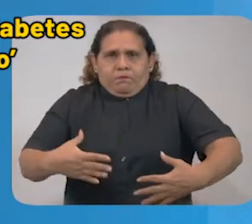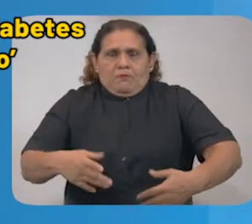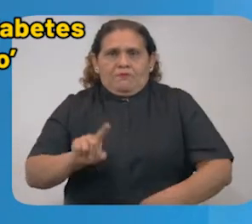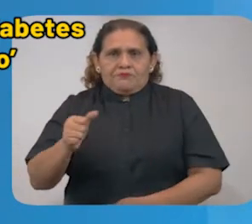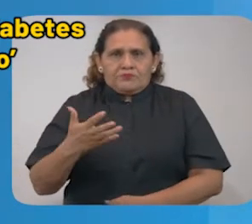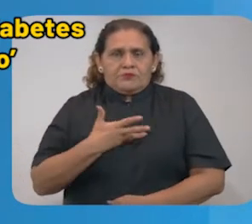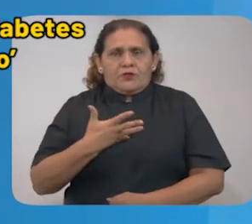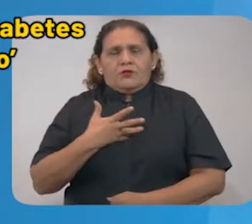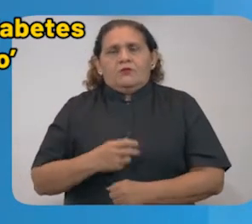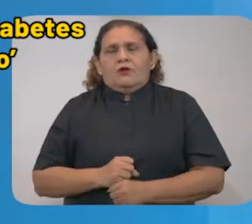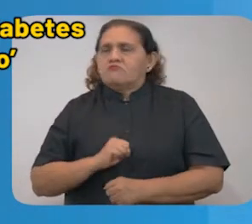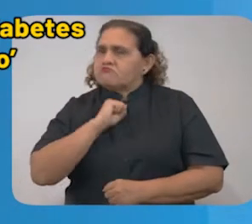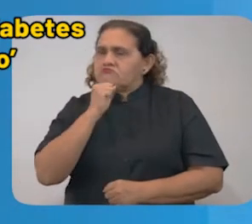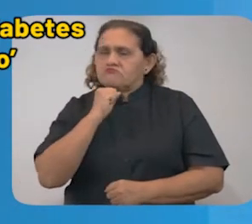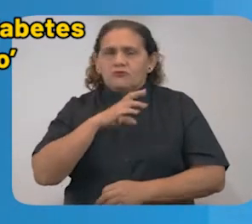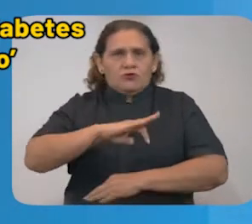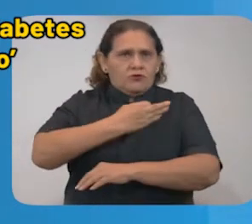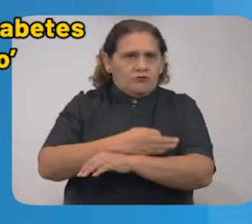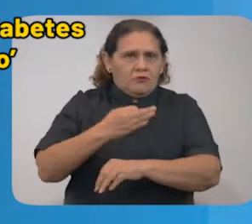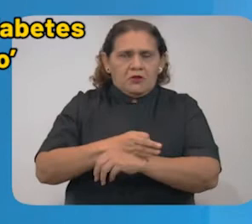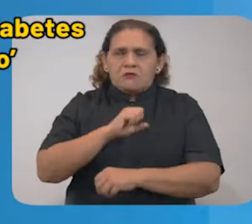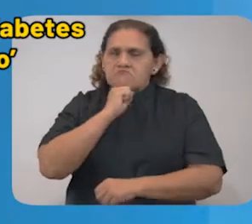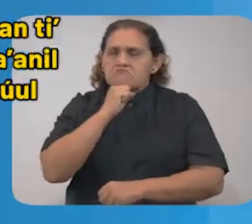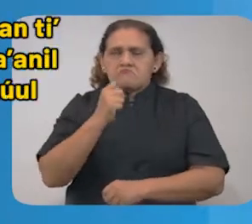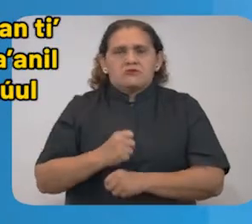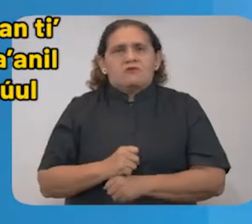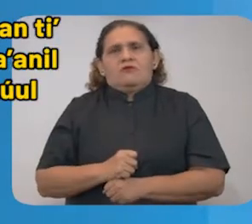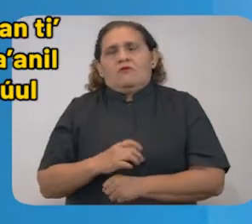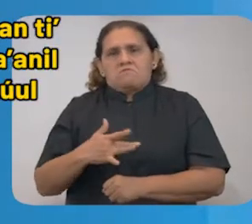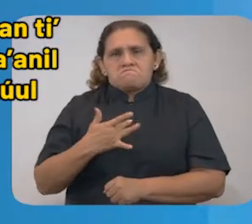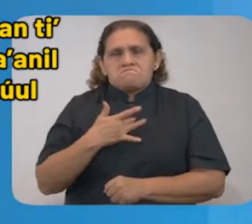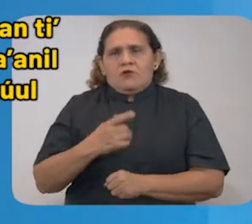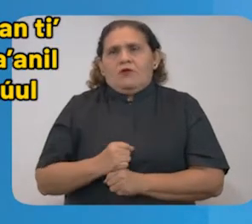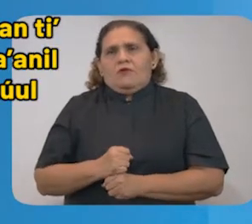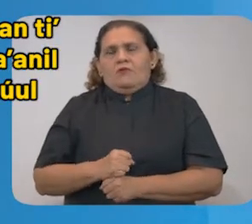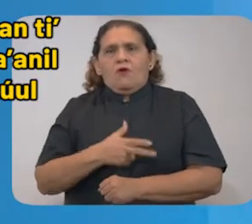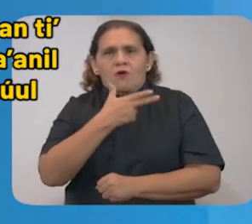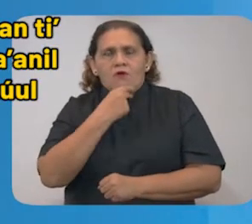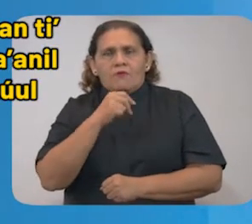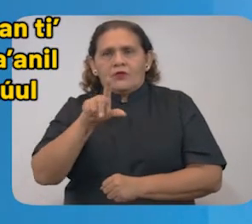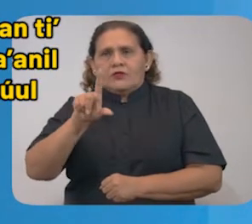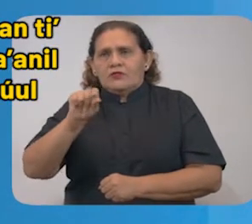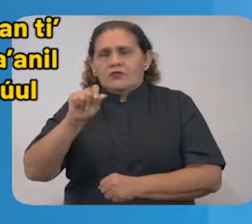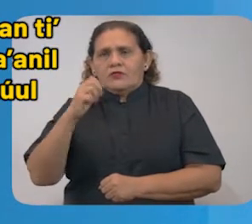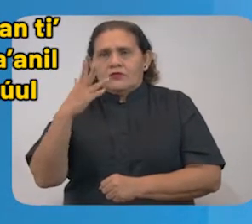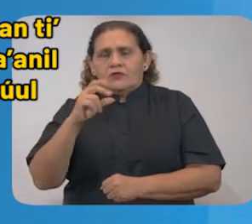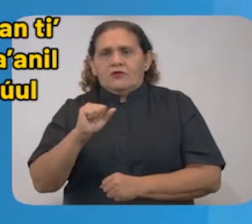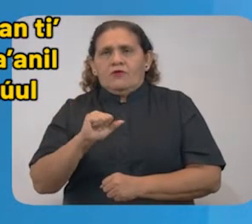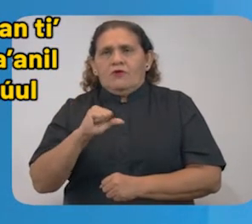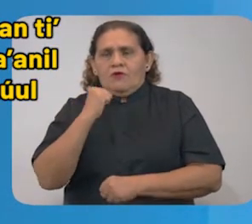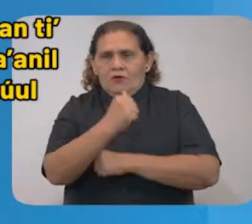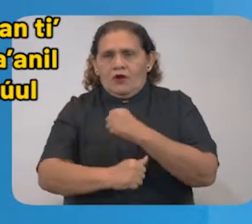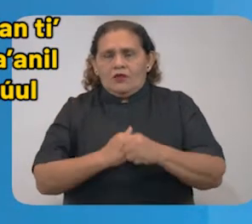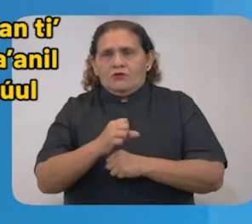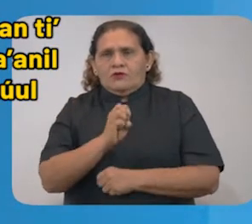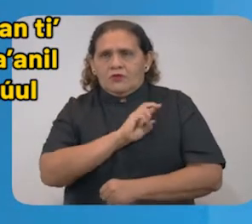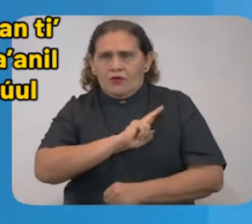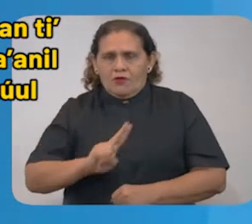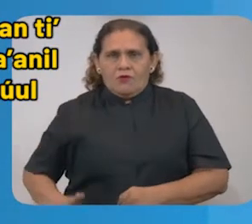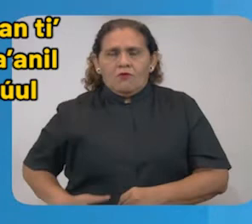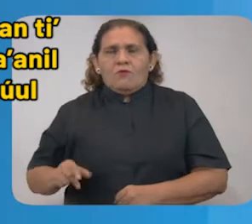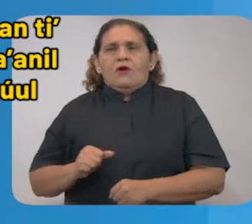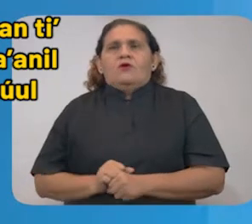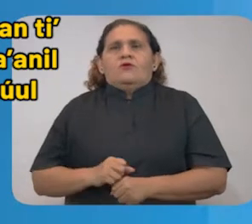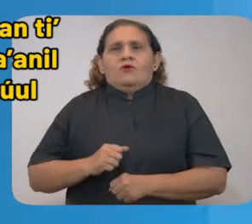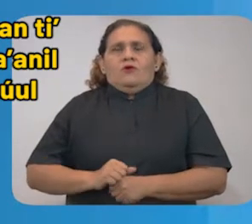Se reportan asintomáticos todos sus contactos. Hombre de 75 años de Humán, con hipertensión, enfermedad